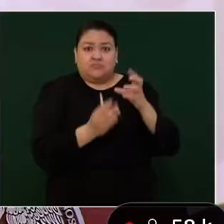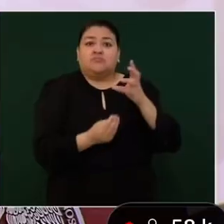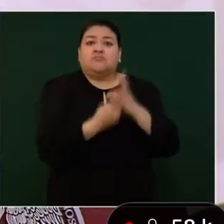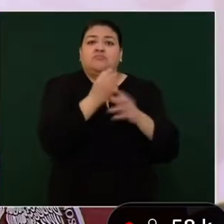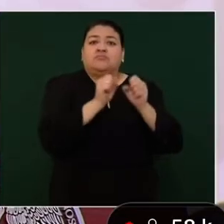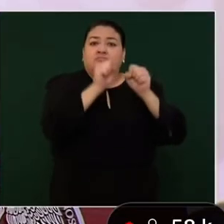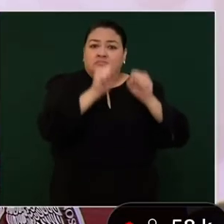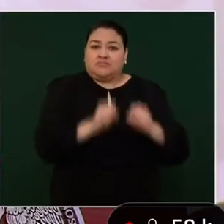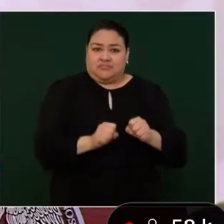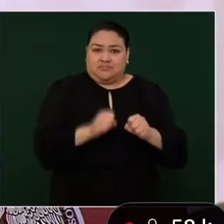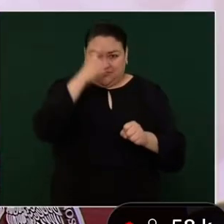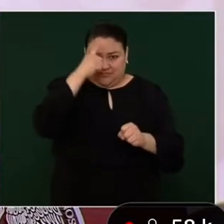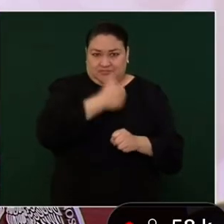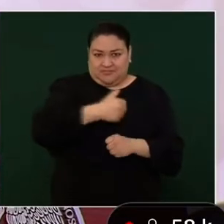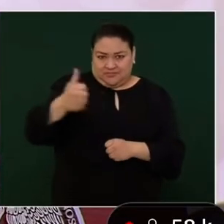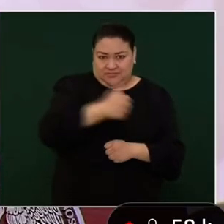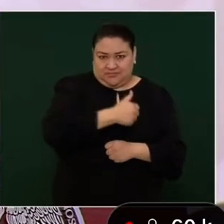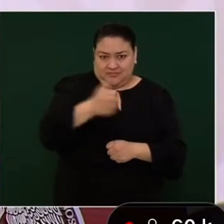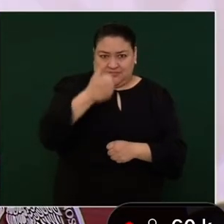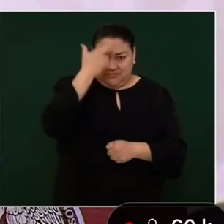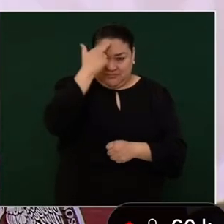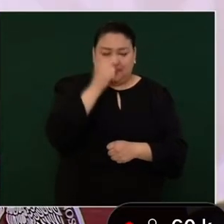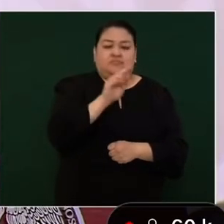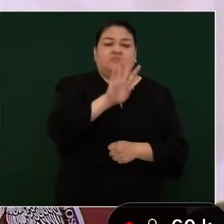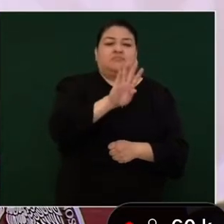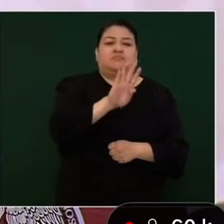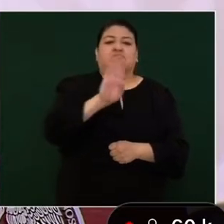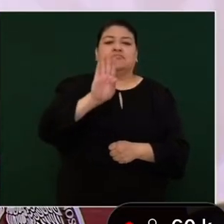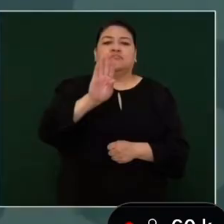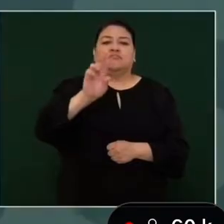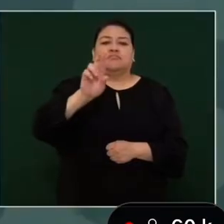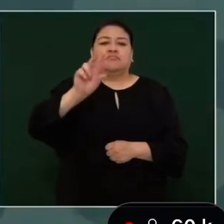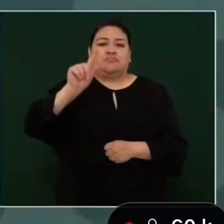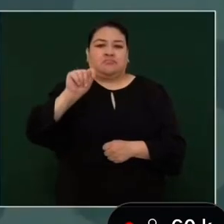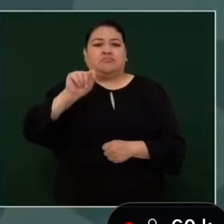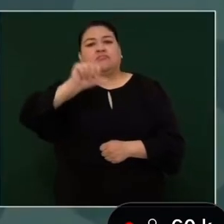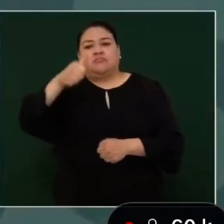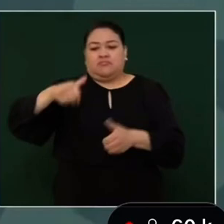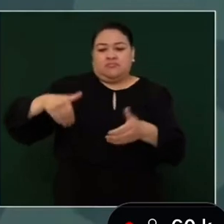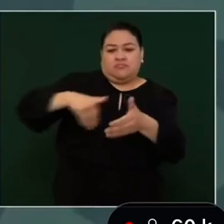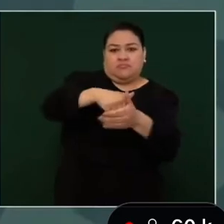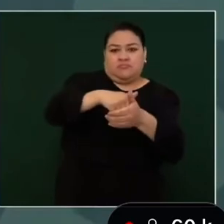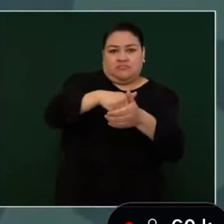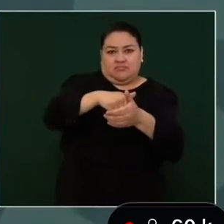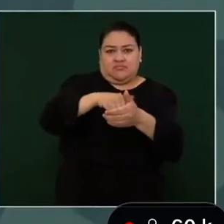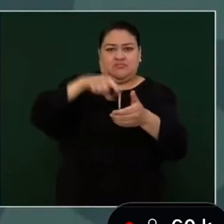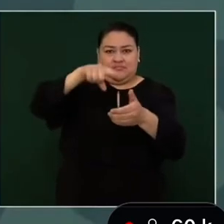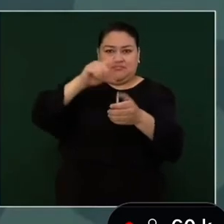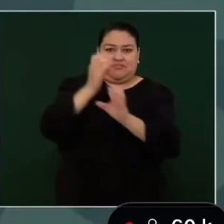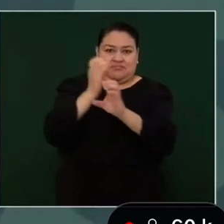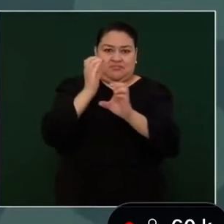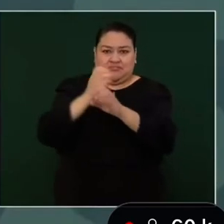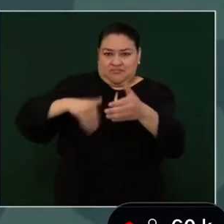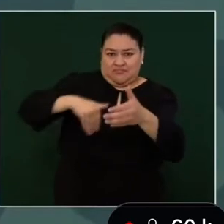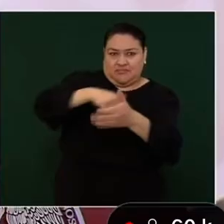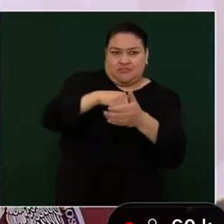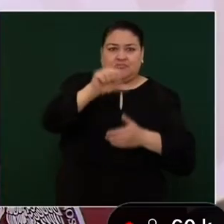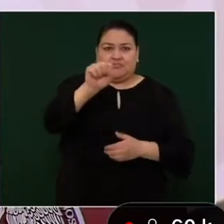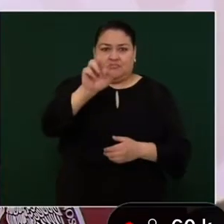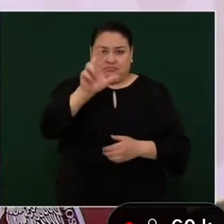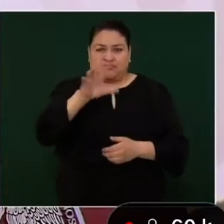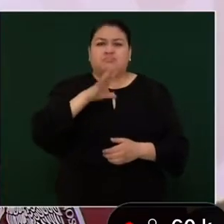de movilidad metropolitana, línea 4 BRT y una central camionera del sur. En esta línea 4 BRT